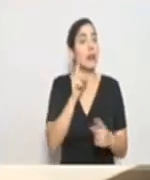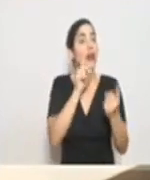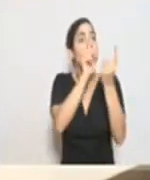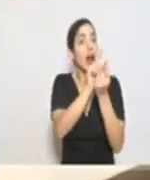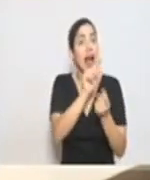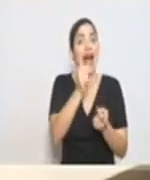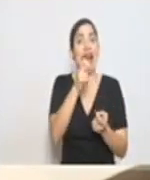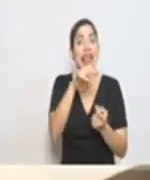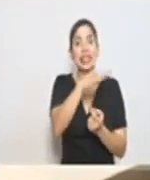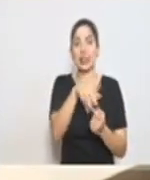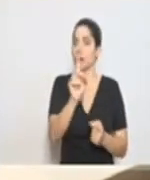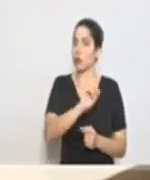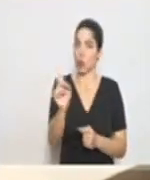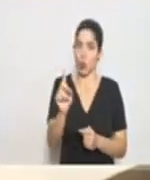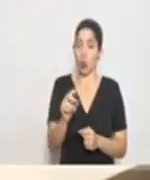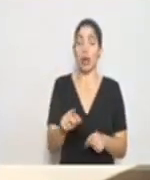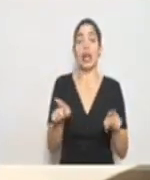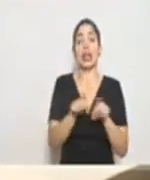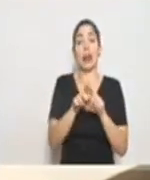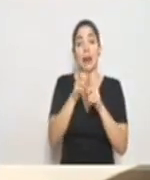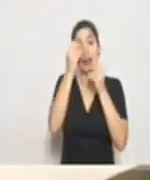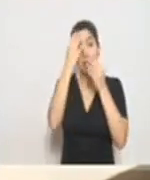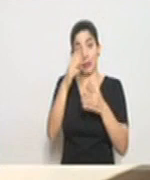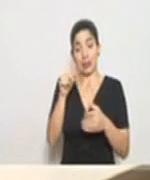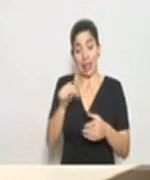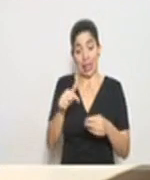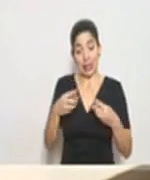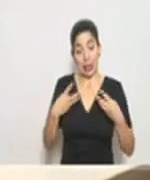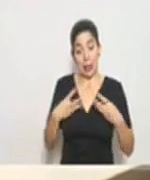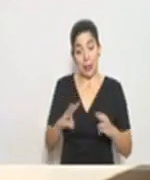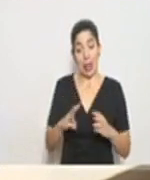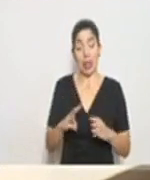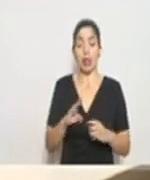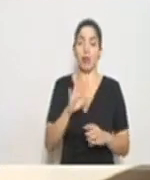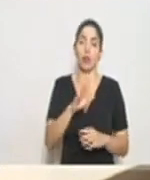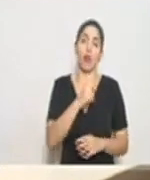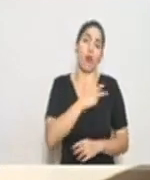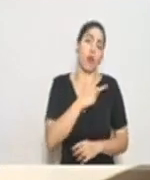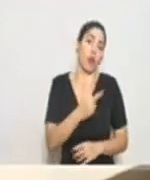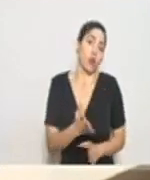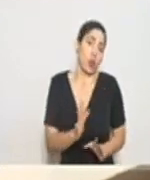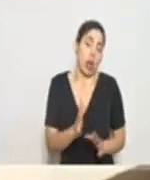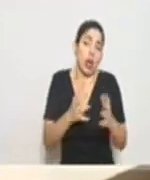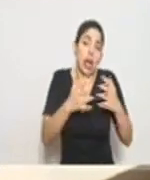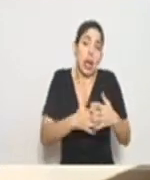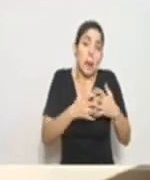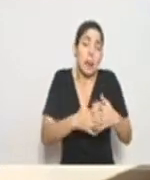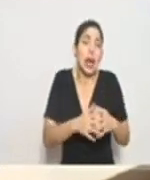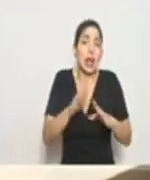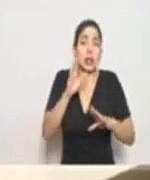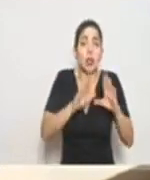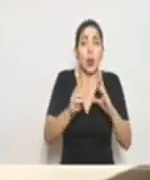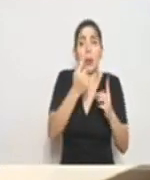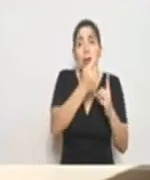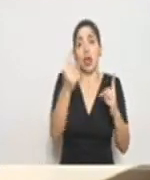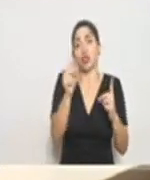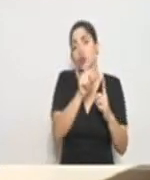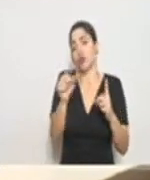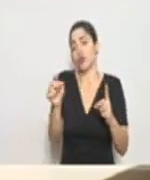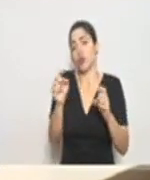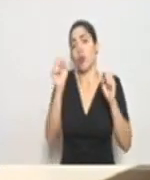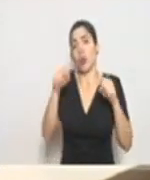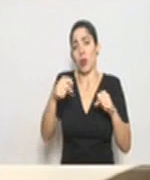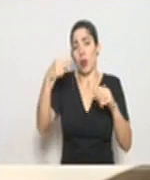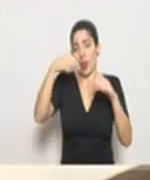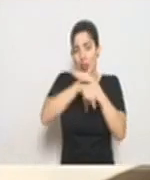anunciar que esta medida es voluntaria. Cada industria, cada comercio puede ingresar